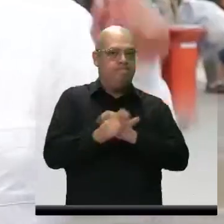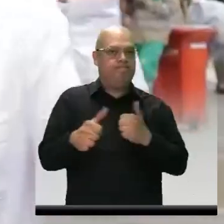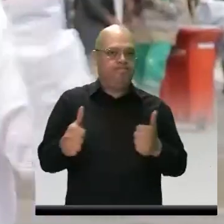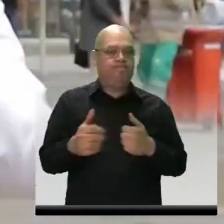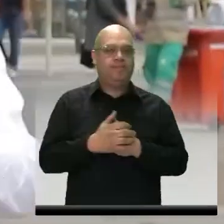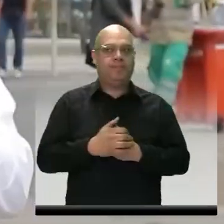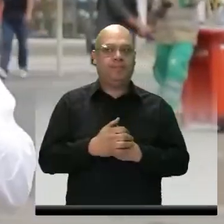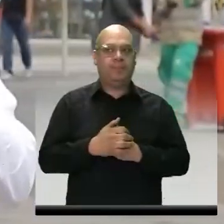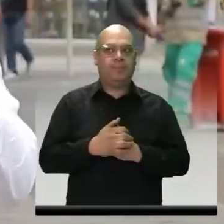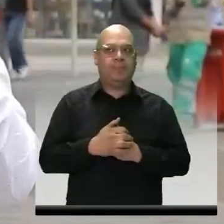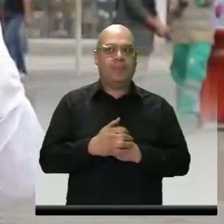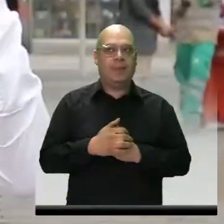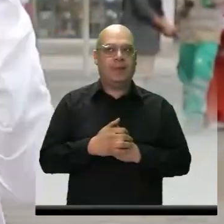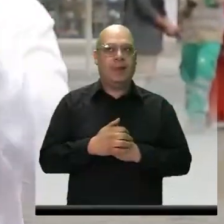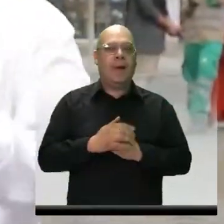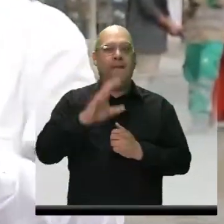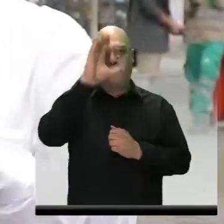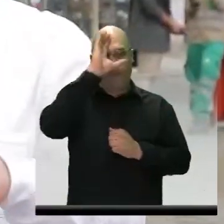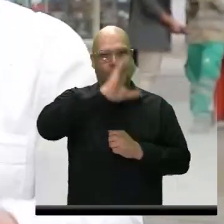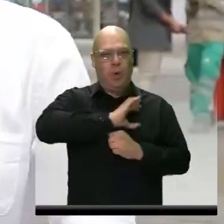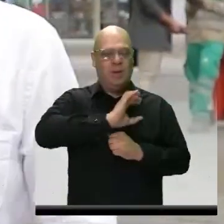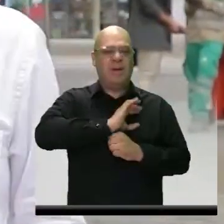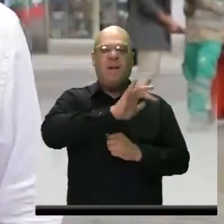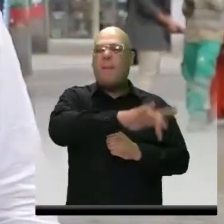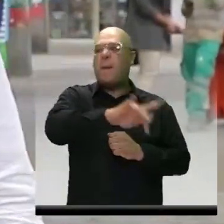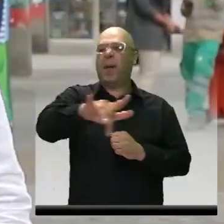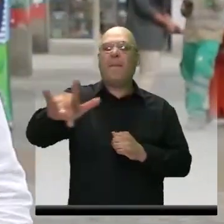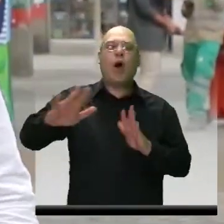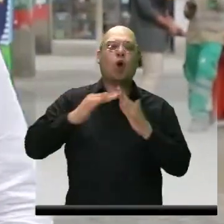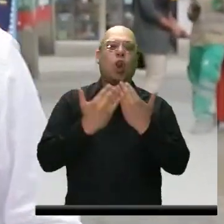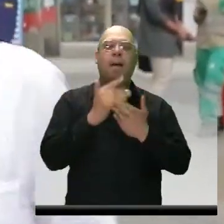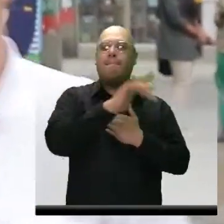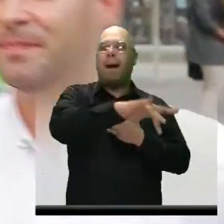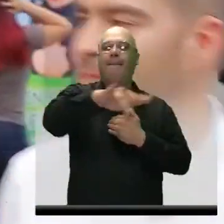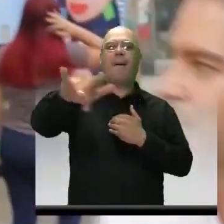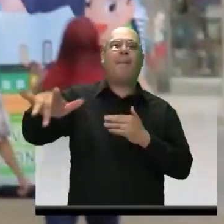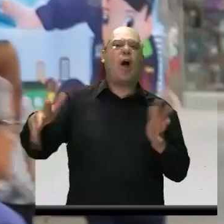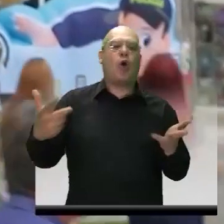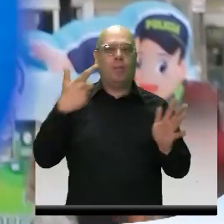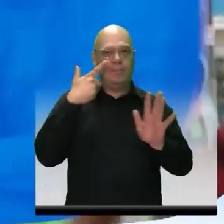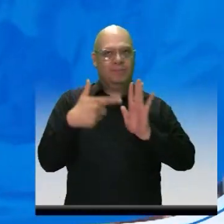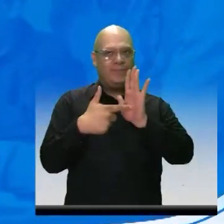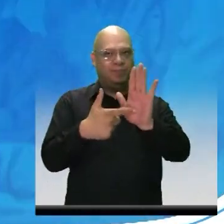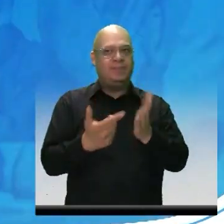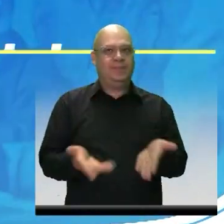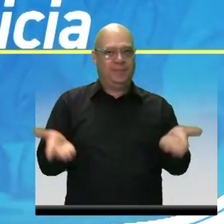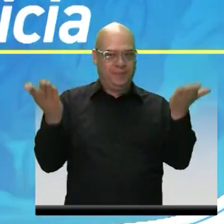cómo nuestra policía visita las instituciones educativas de nuestra ciudad. Estamos en la nota.